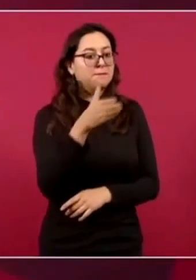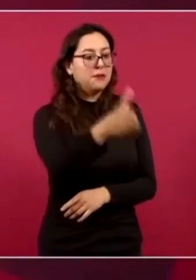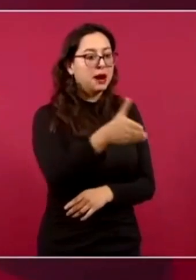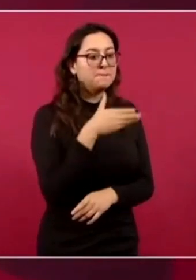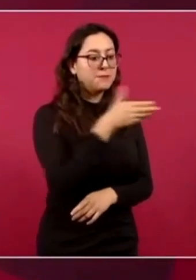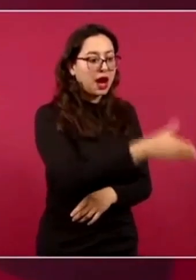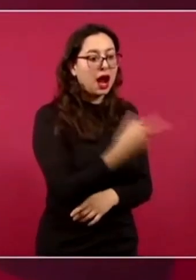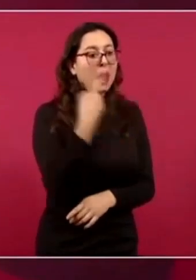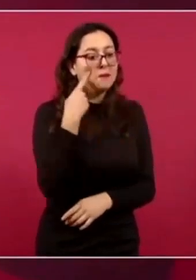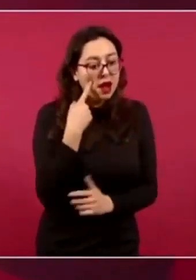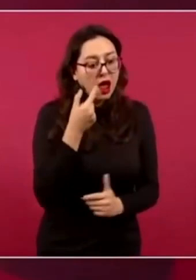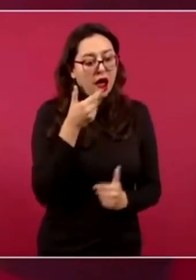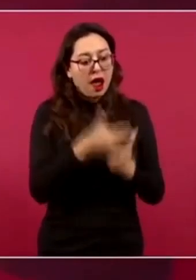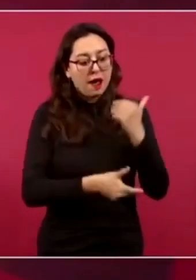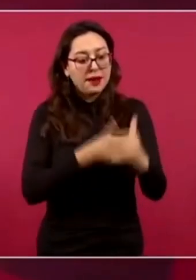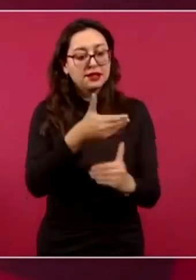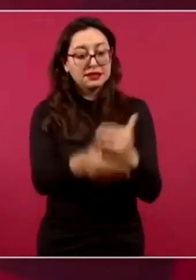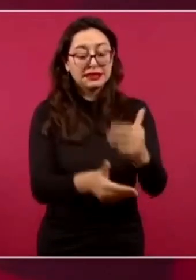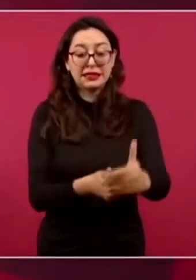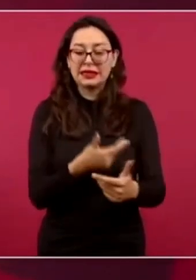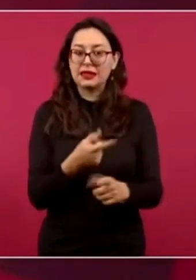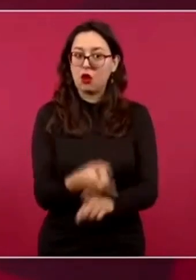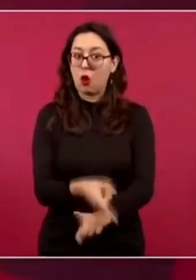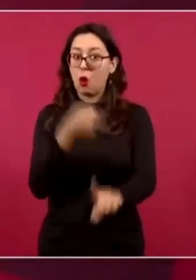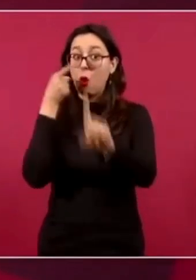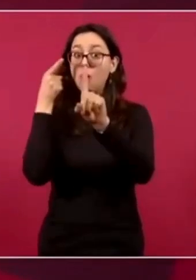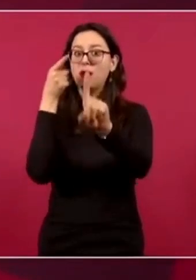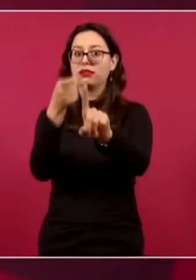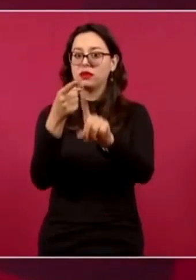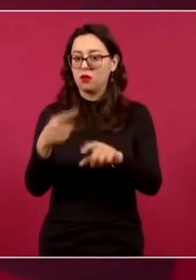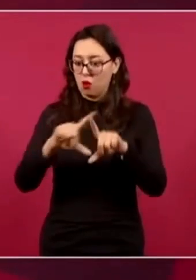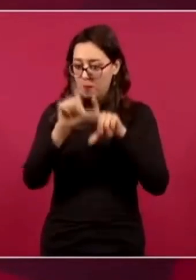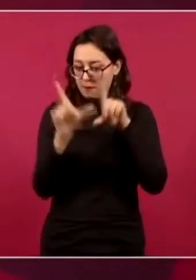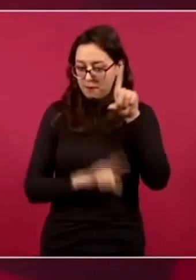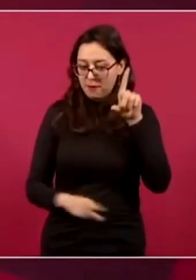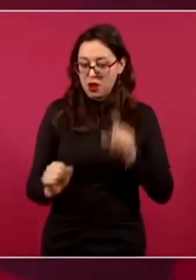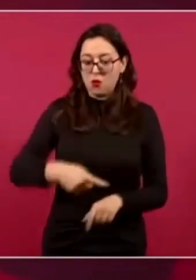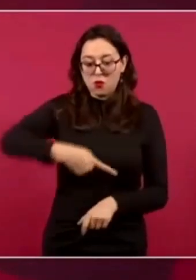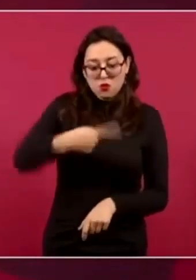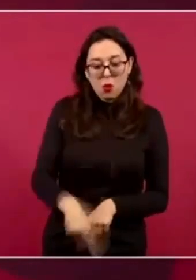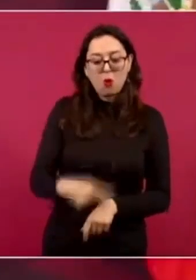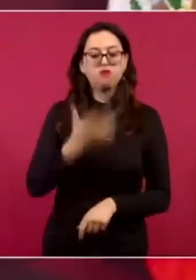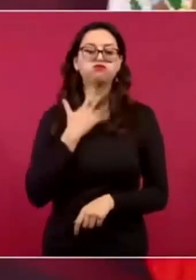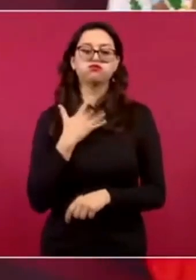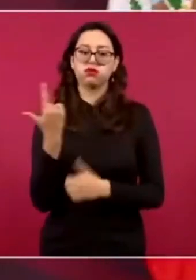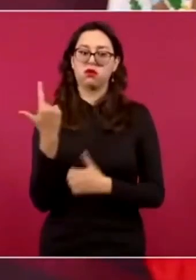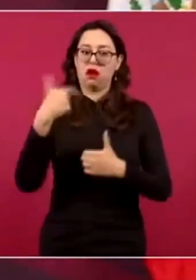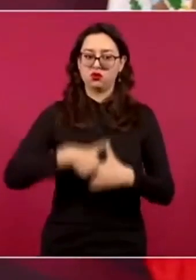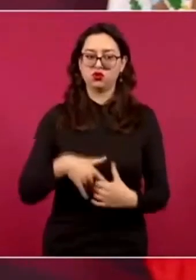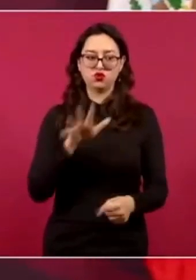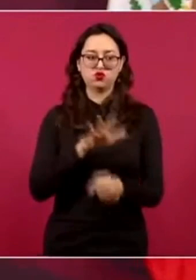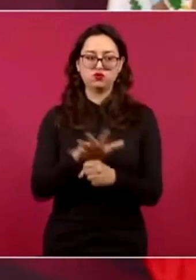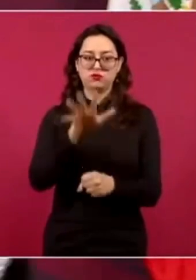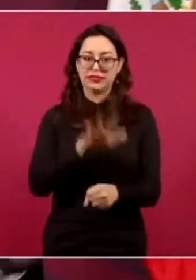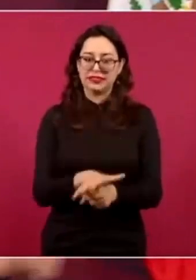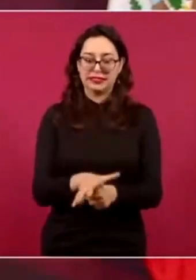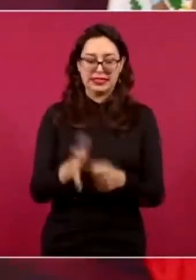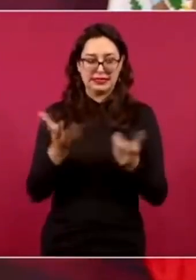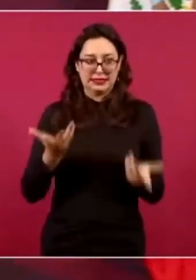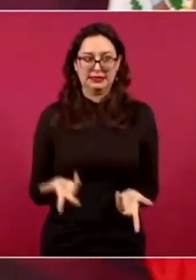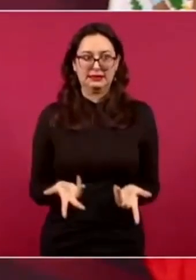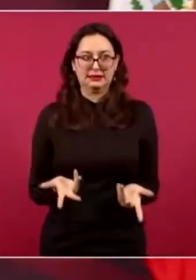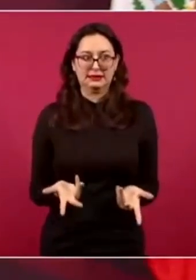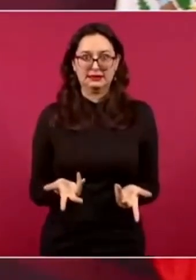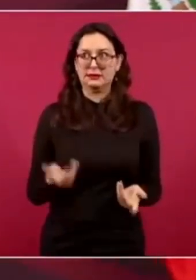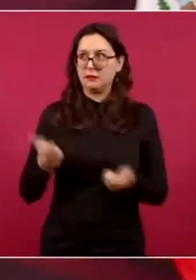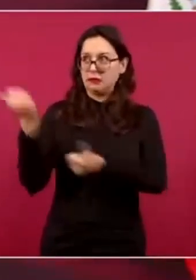para lograr el propósito de la autosuficiencia energética. Me acompaña